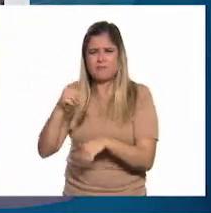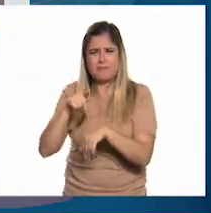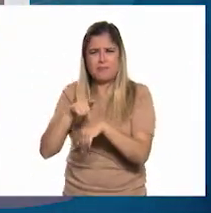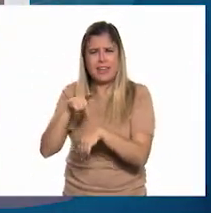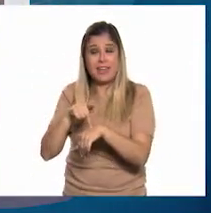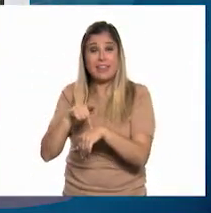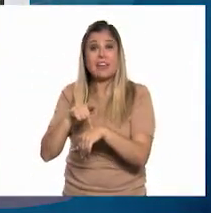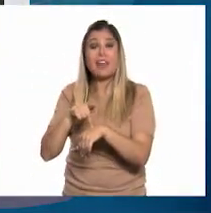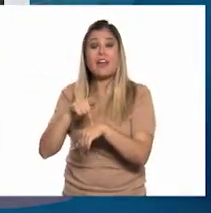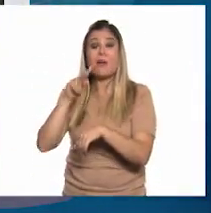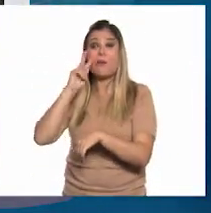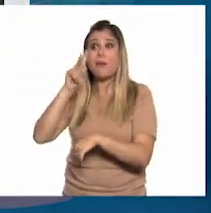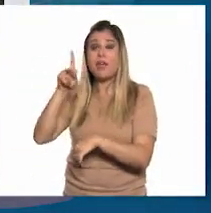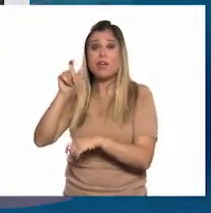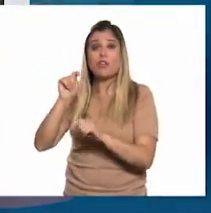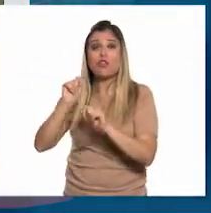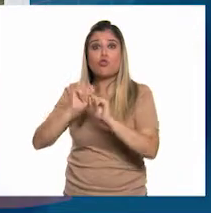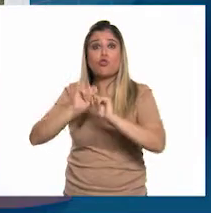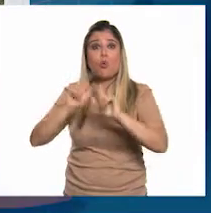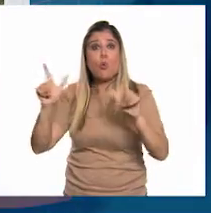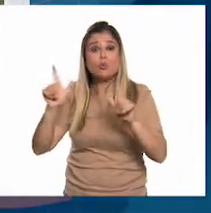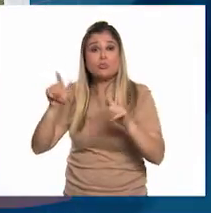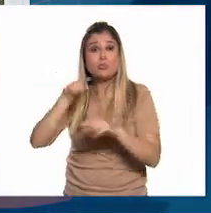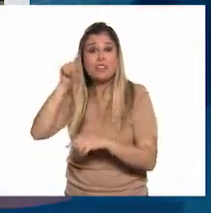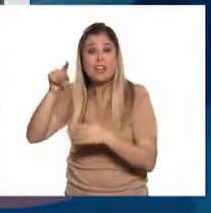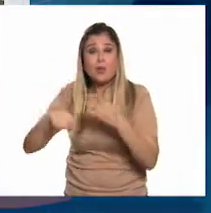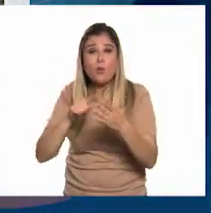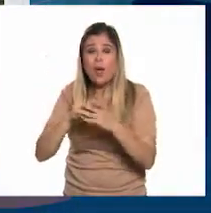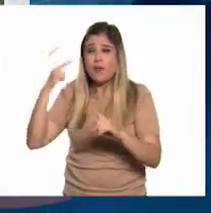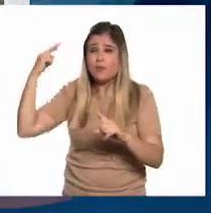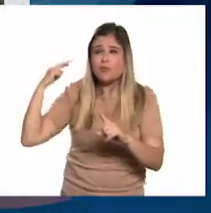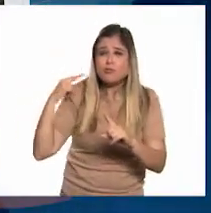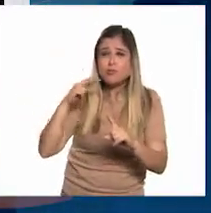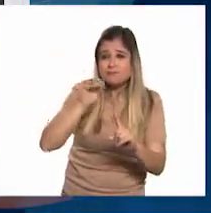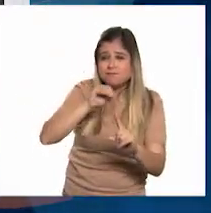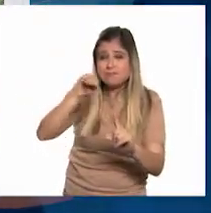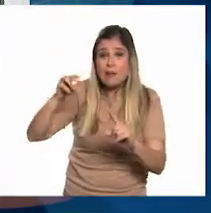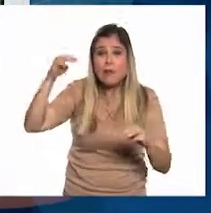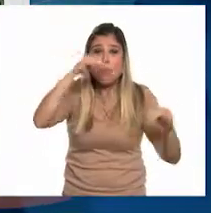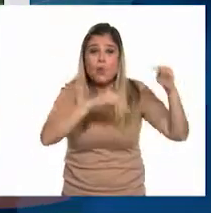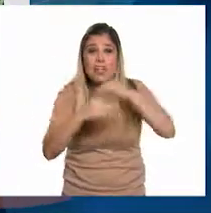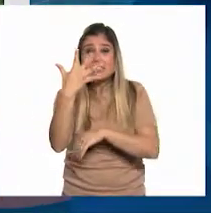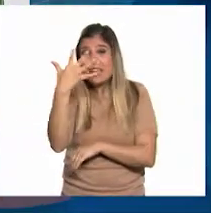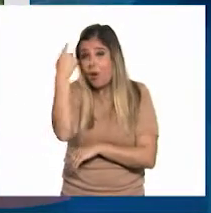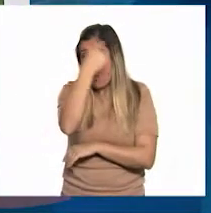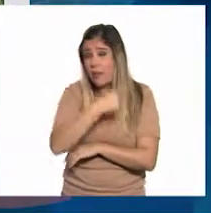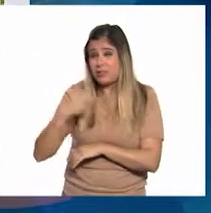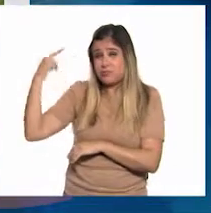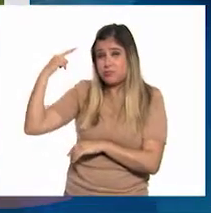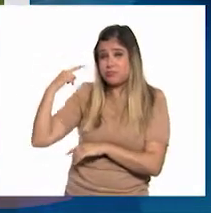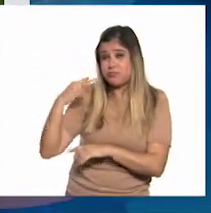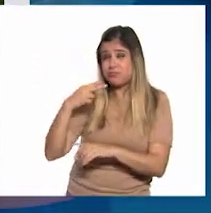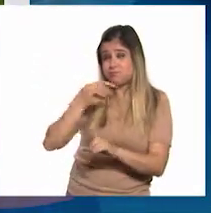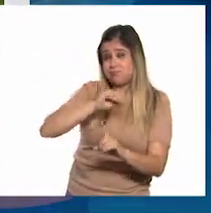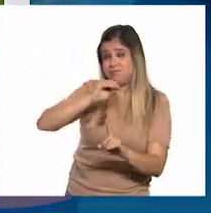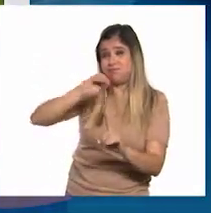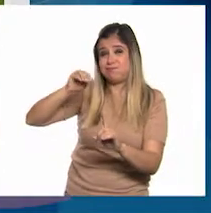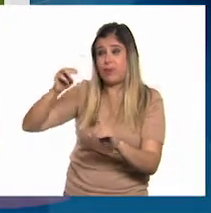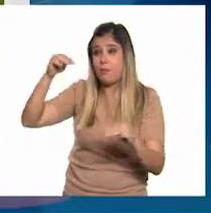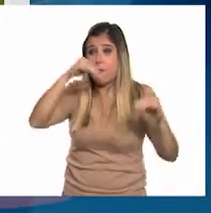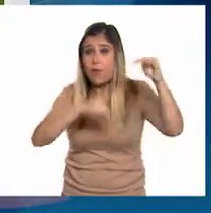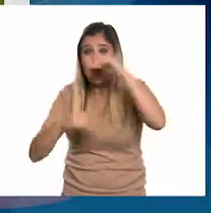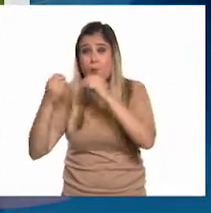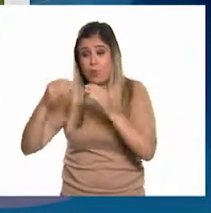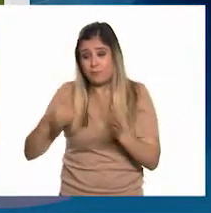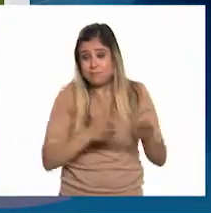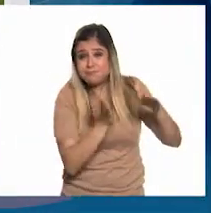Llegamos a la capital, Tuxtla Gutiérrez. Recorrimos la sierra durante más de cinco horas por una carretera de sinuosas curvas.